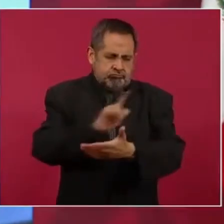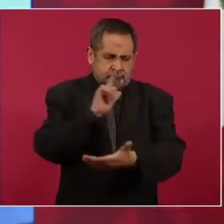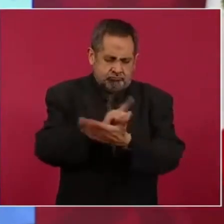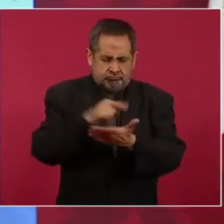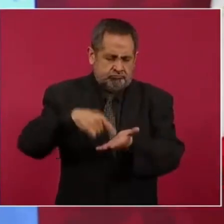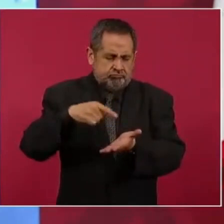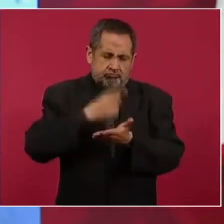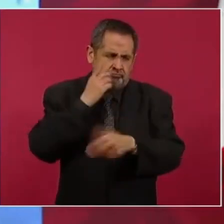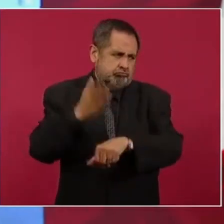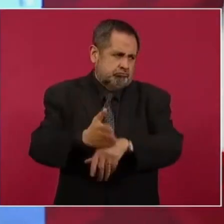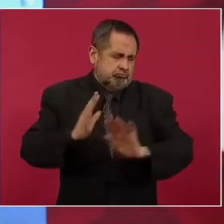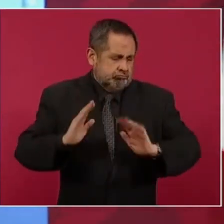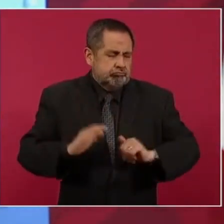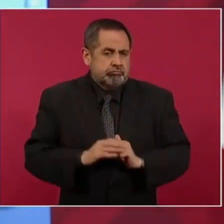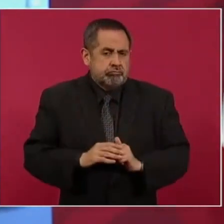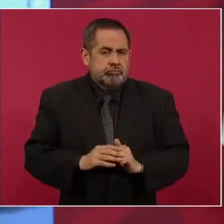acuerdo a la ley.